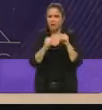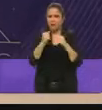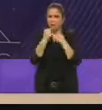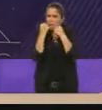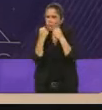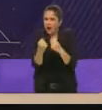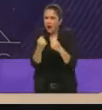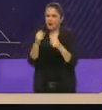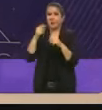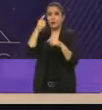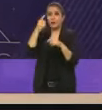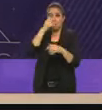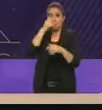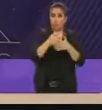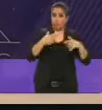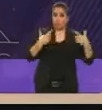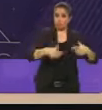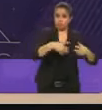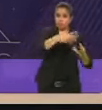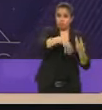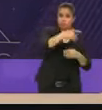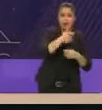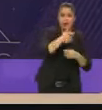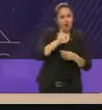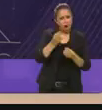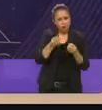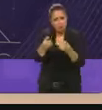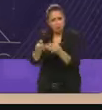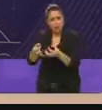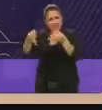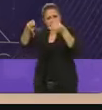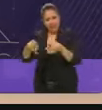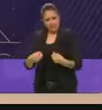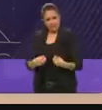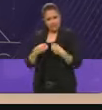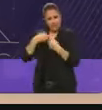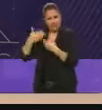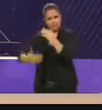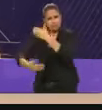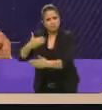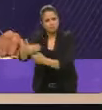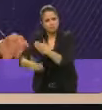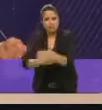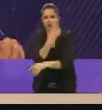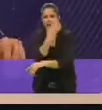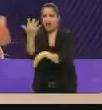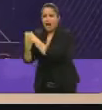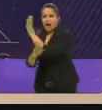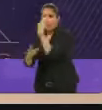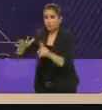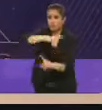produzca riqueza sino también produzca calidad de vida y un ambiente sano